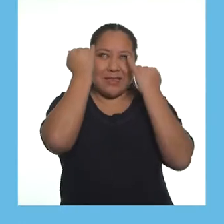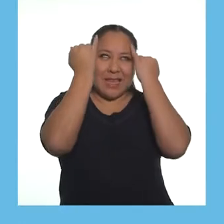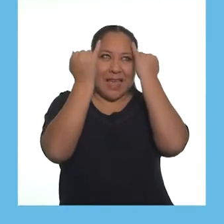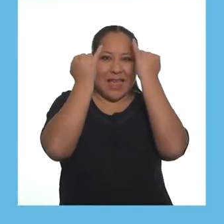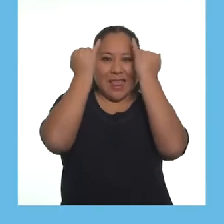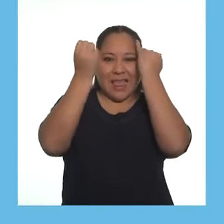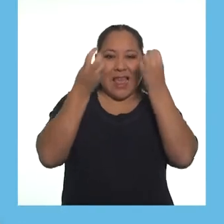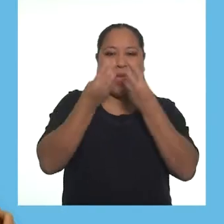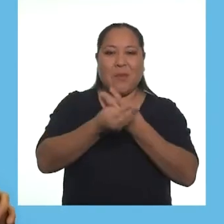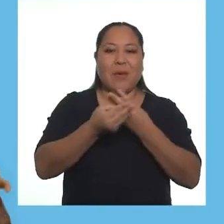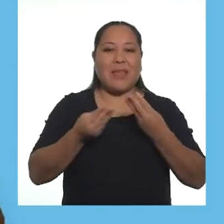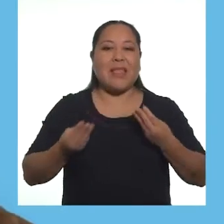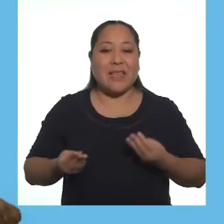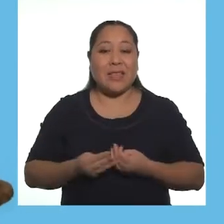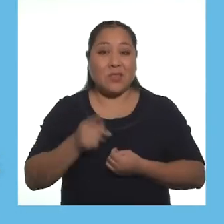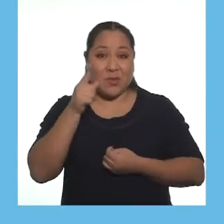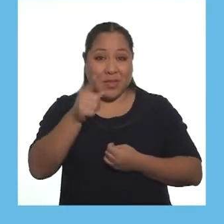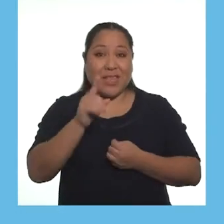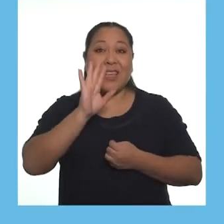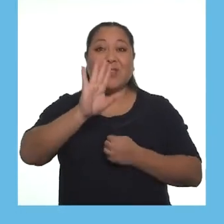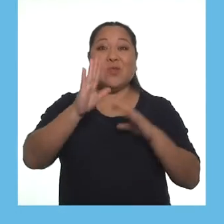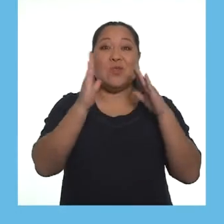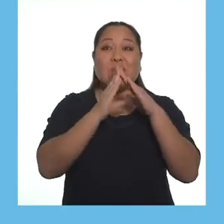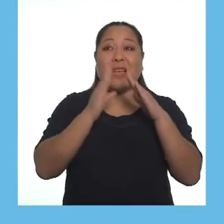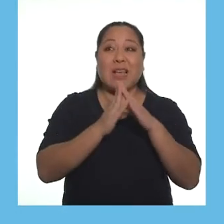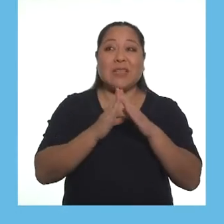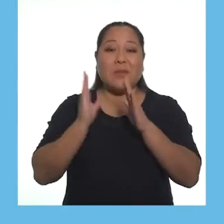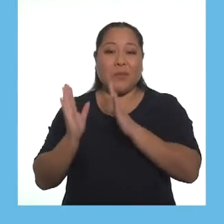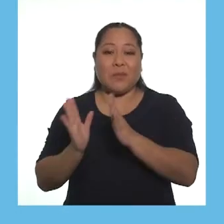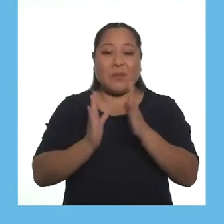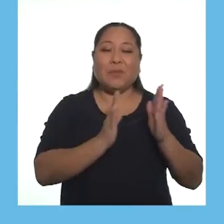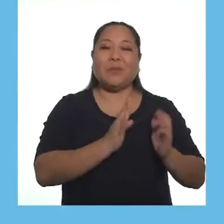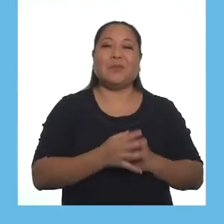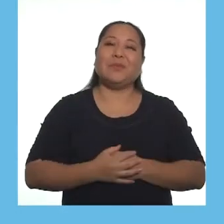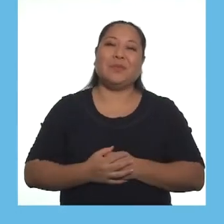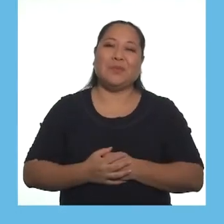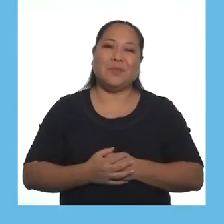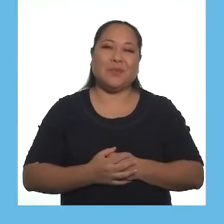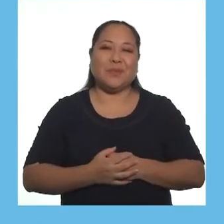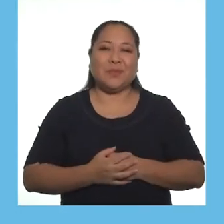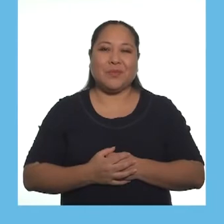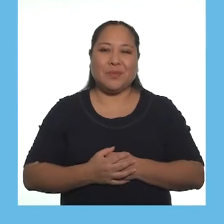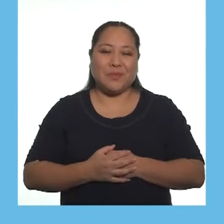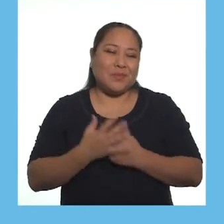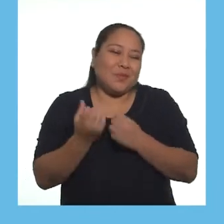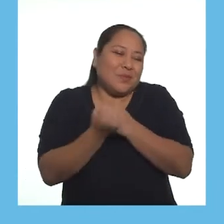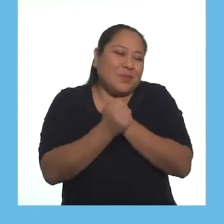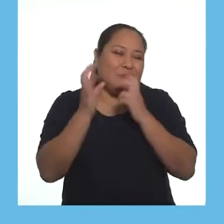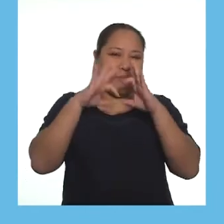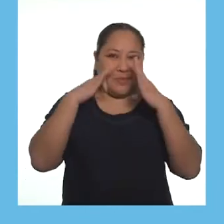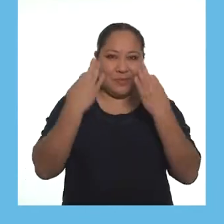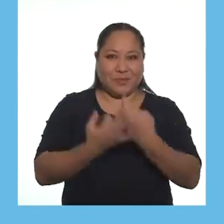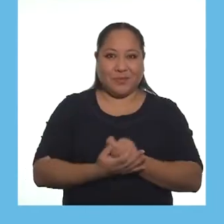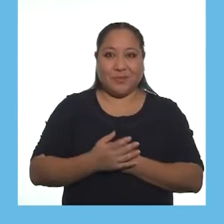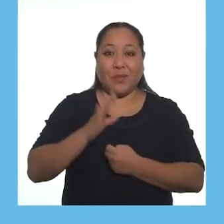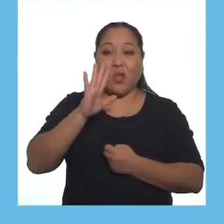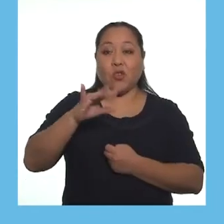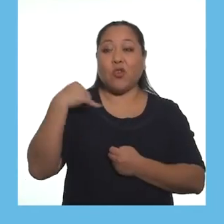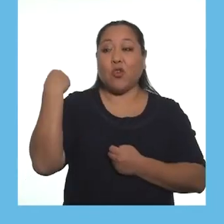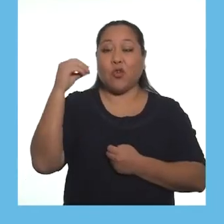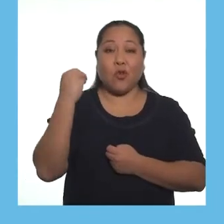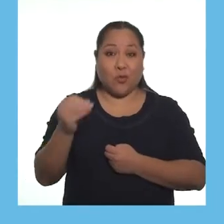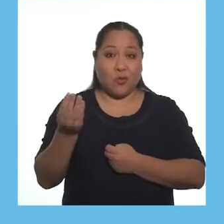Utilicen su creatividad y materiales que tengan en casa para su elaboración. Queridas